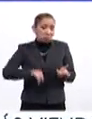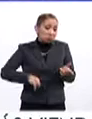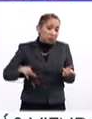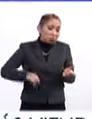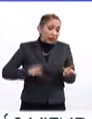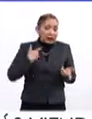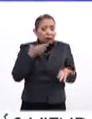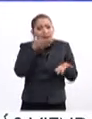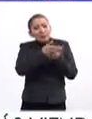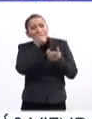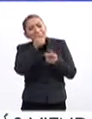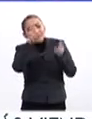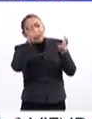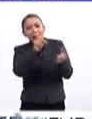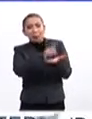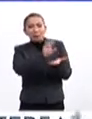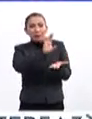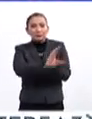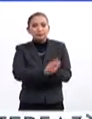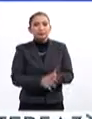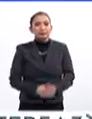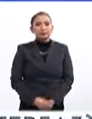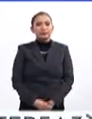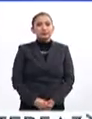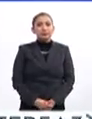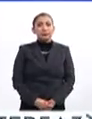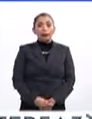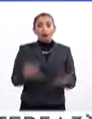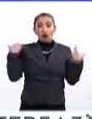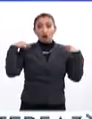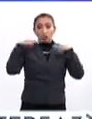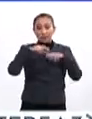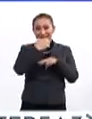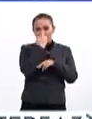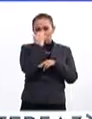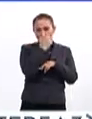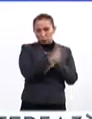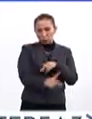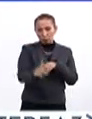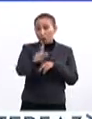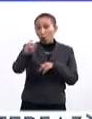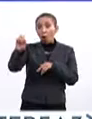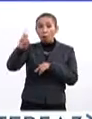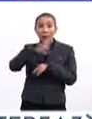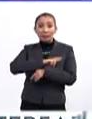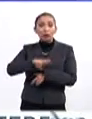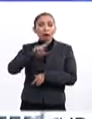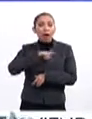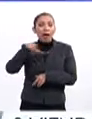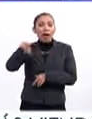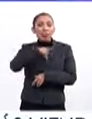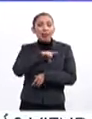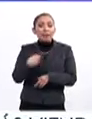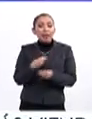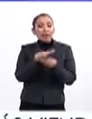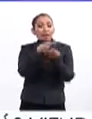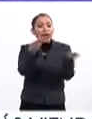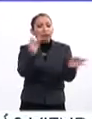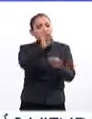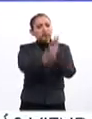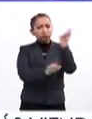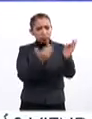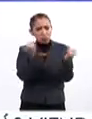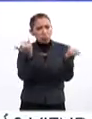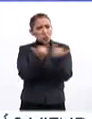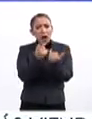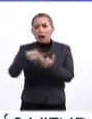interés en acercarse a este tema de la discapacidad. Los docentes de escuelas públicas y particulares deben ofrecerles un trato